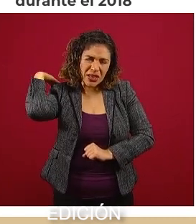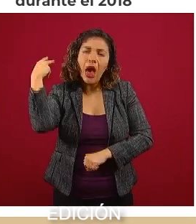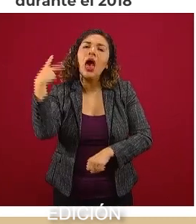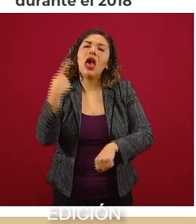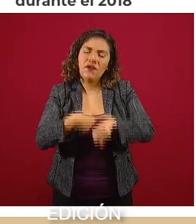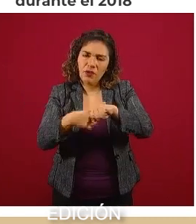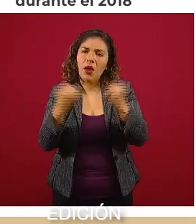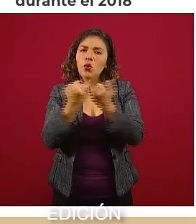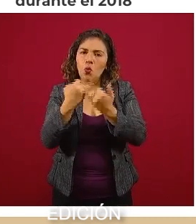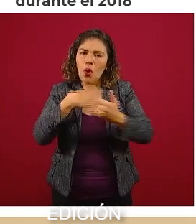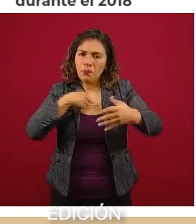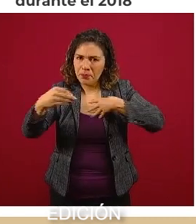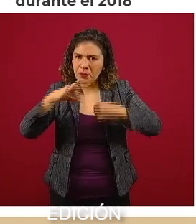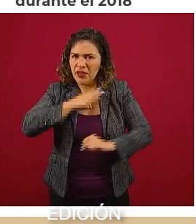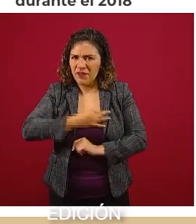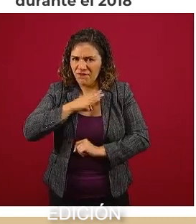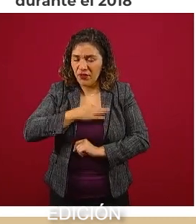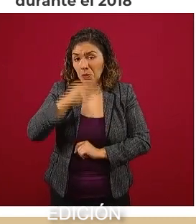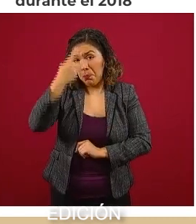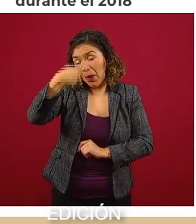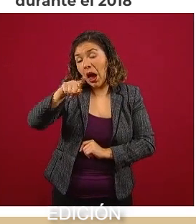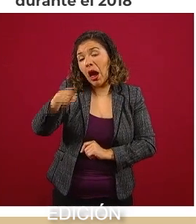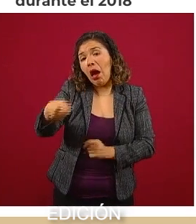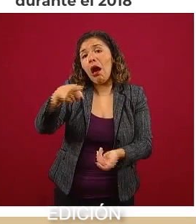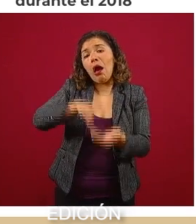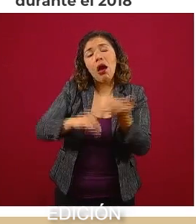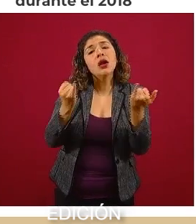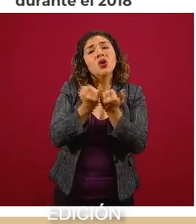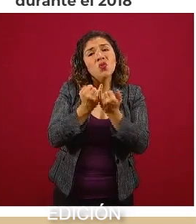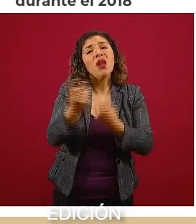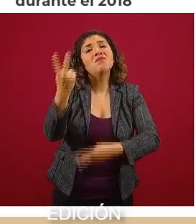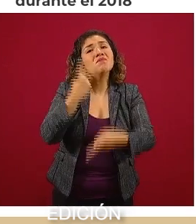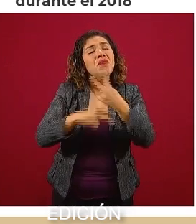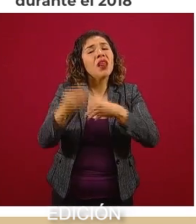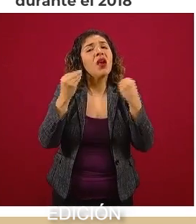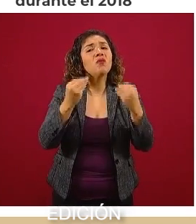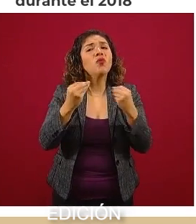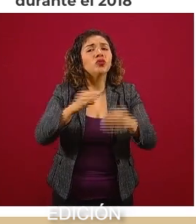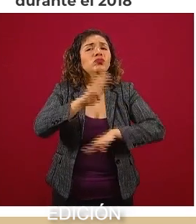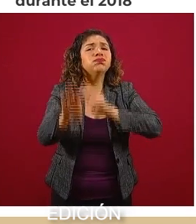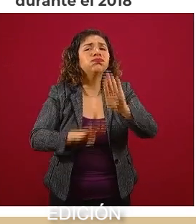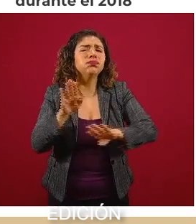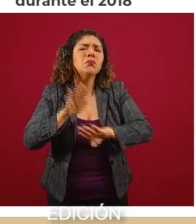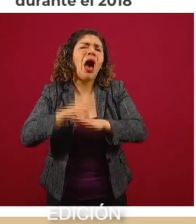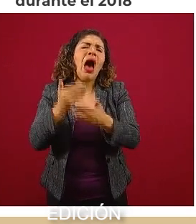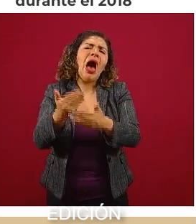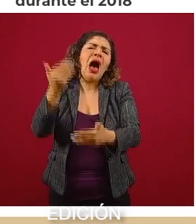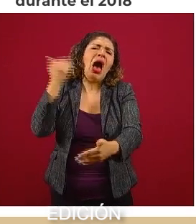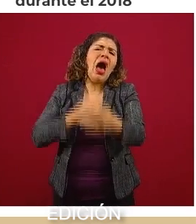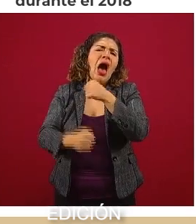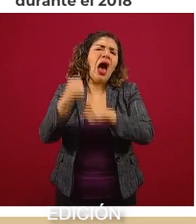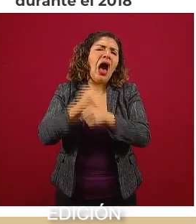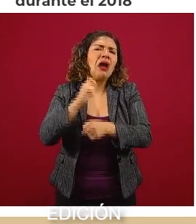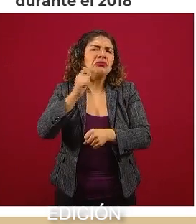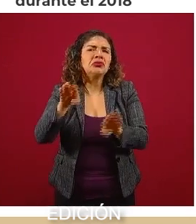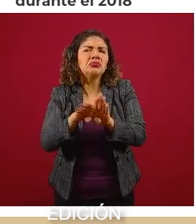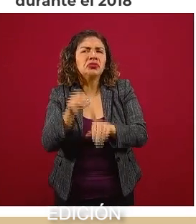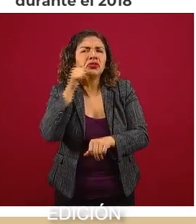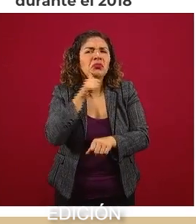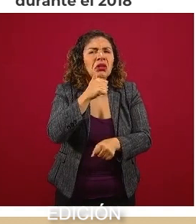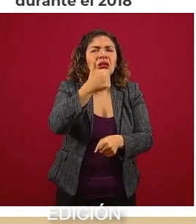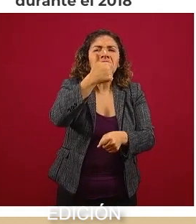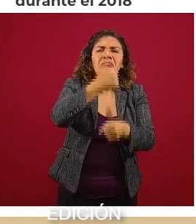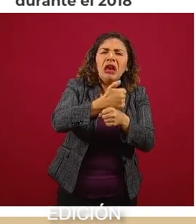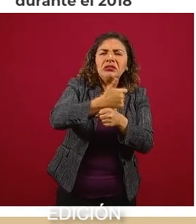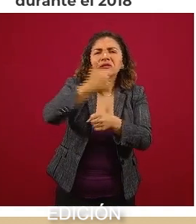pero que contribuye importantemente también a la mortalidad general desde hace muchos años, suele ser la séptima, la sexta,